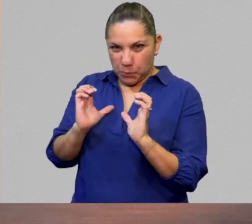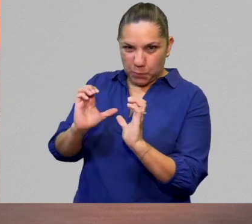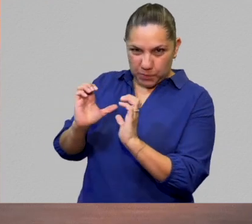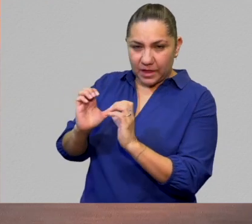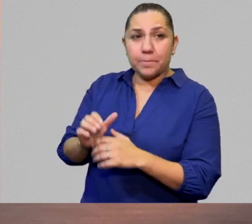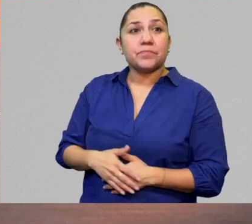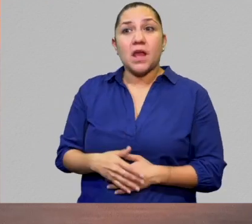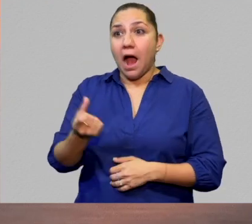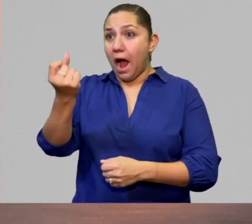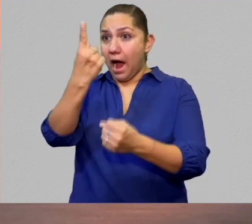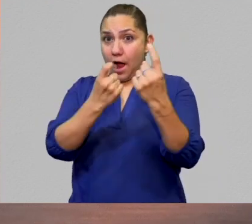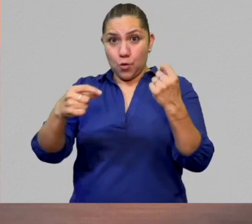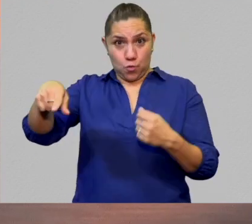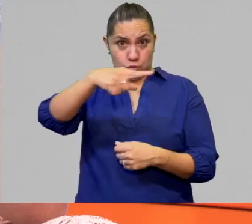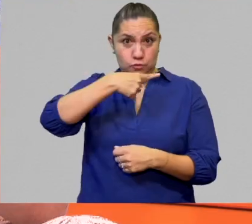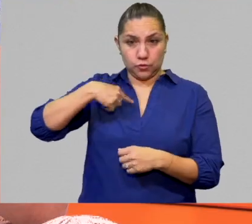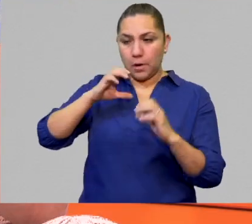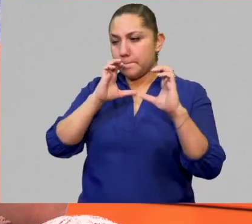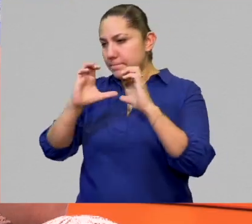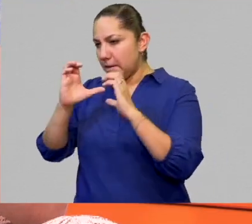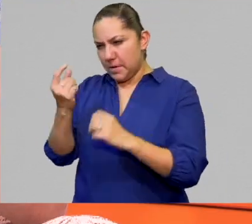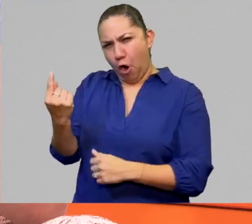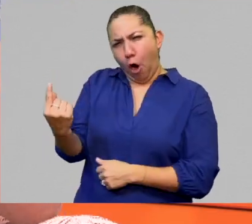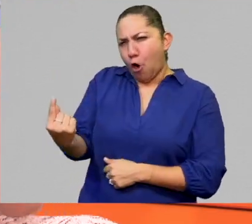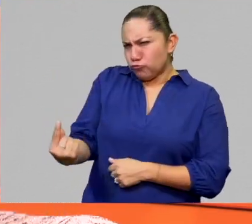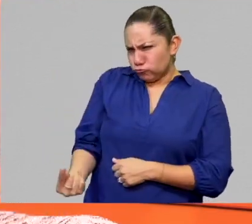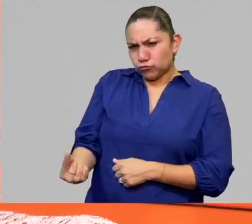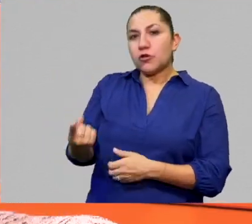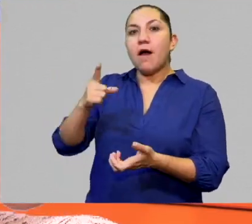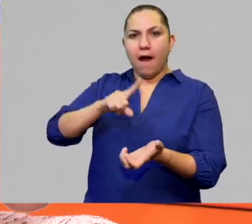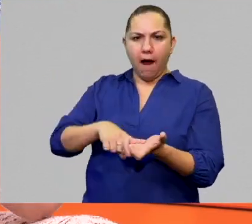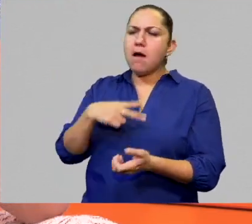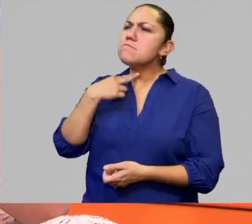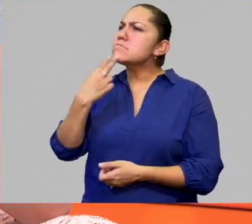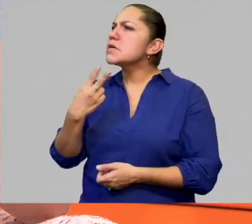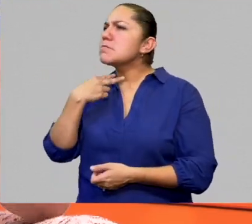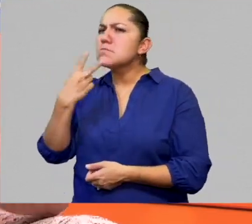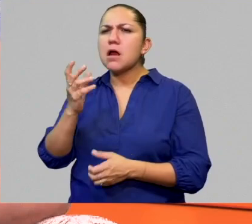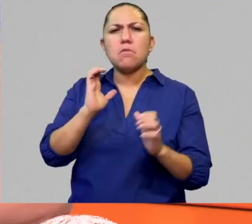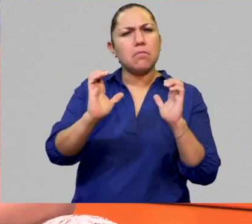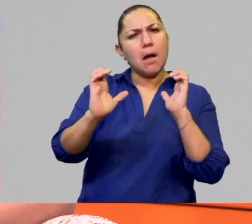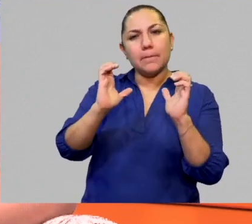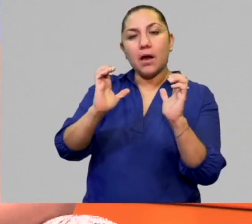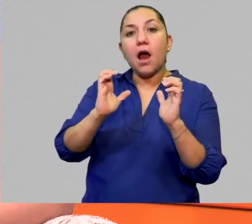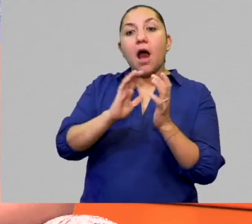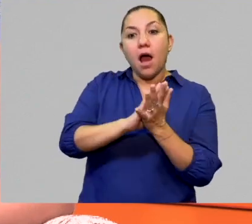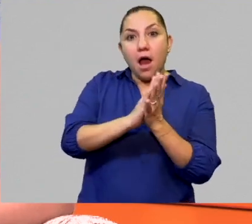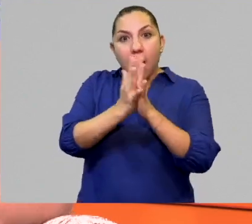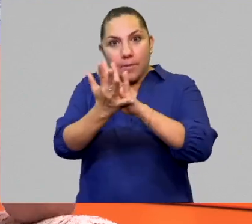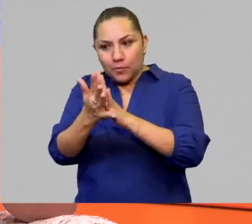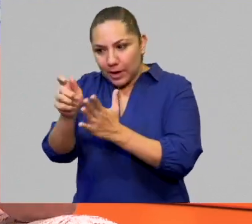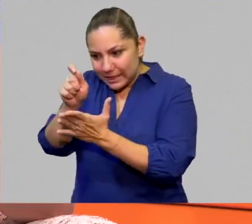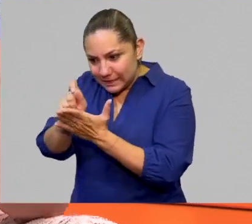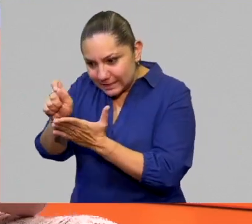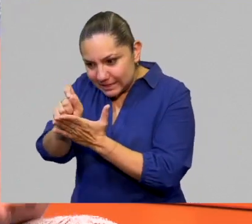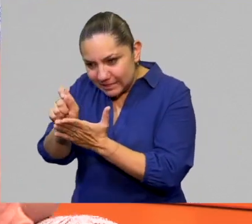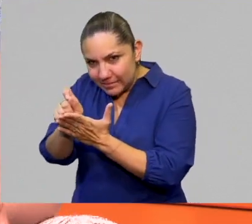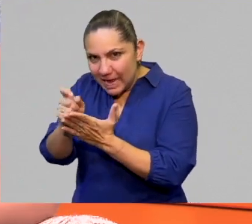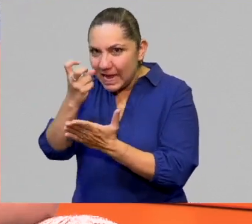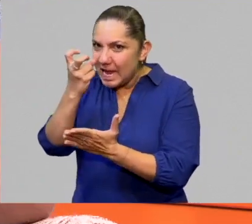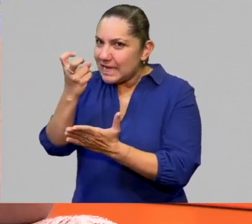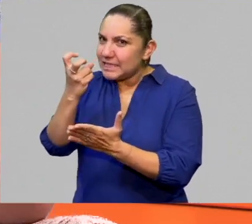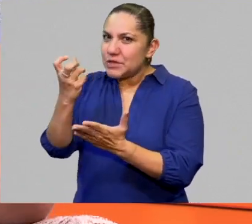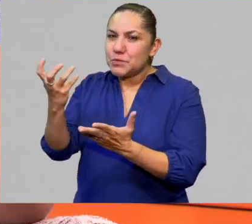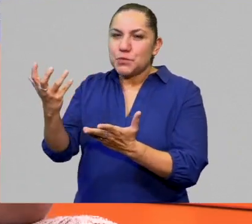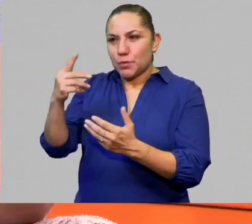grande. En el caso de los que hablamos desde pequeñitos, bueno, ahí está la palabra y ahora hay que llevarla al papel. Hay que escribirla.